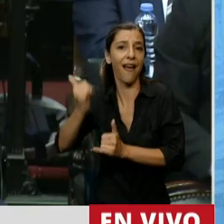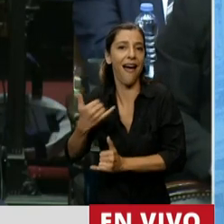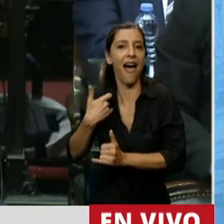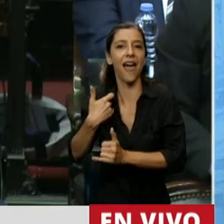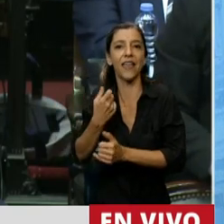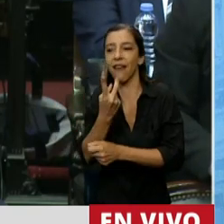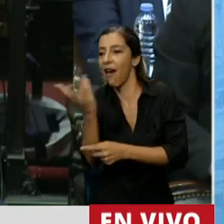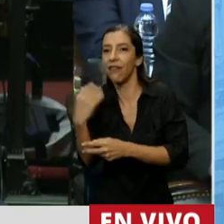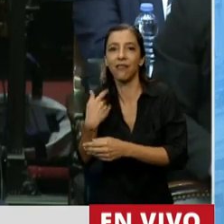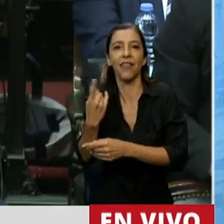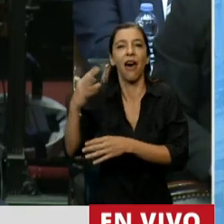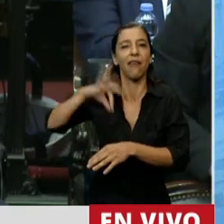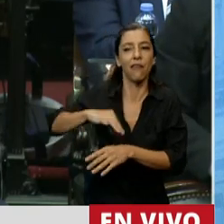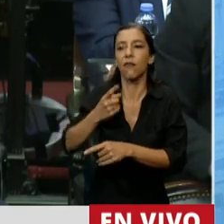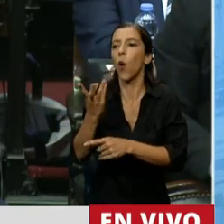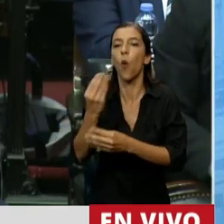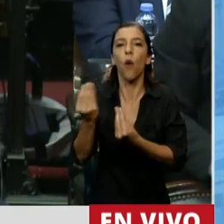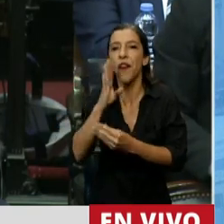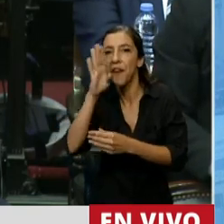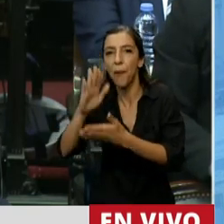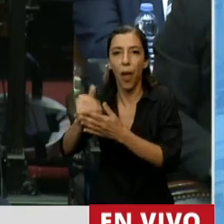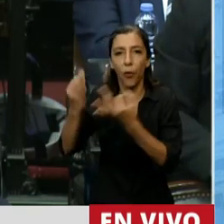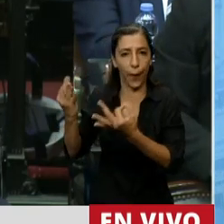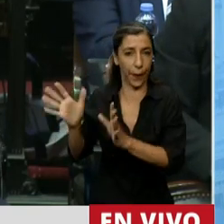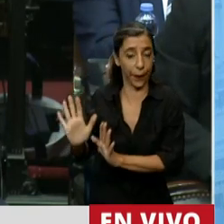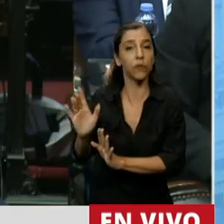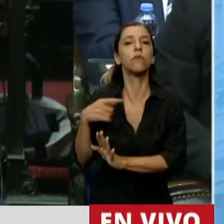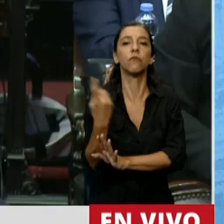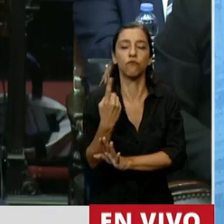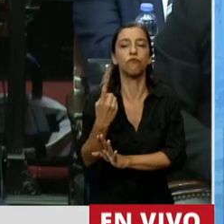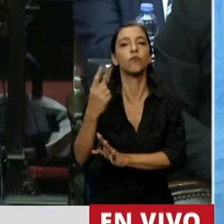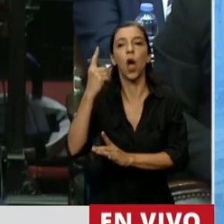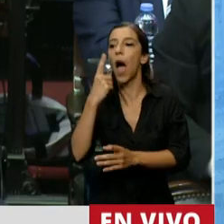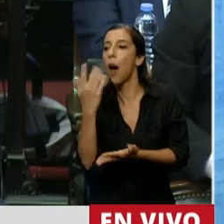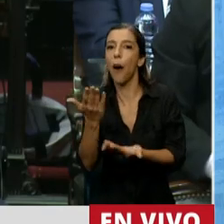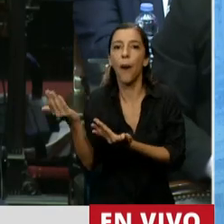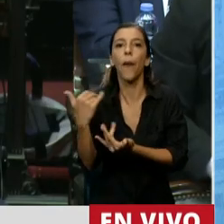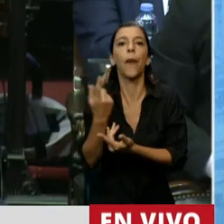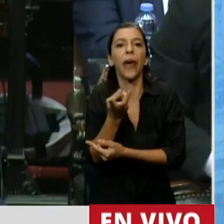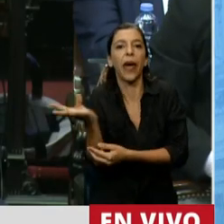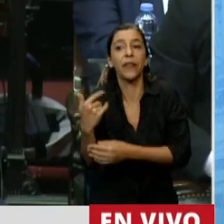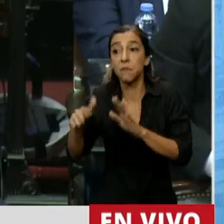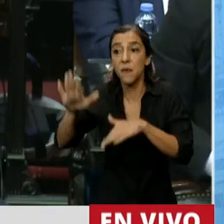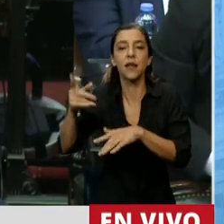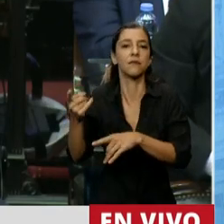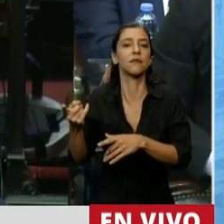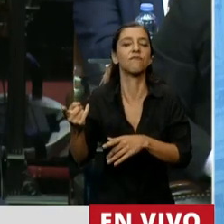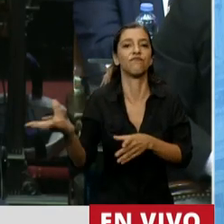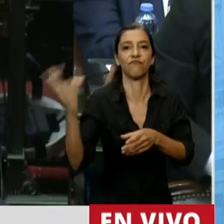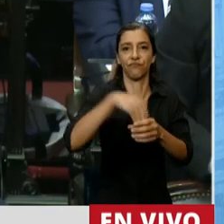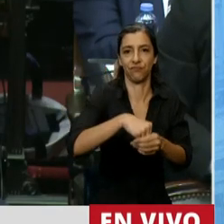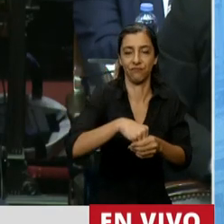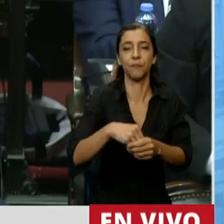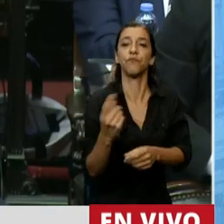informales, y le daremos lo que sea mayor de estas variables. Y lo hacemos porque estamos